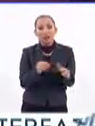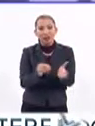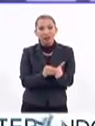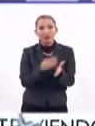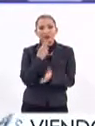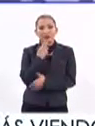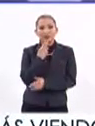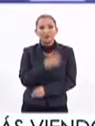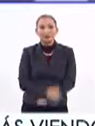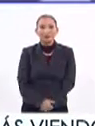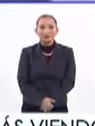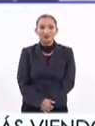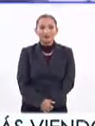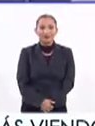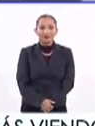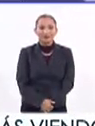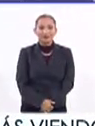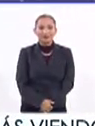vigente.